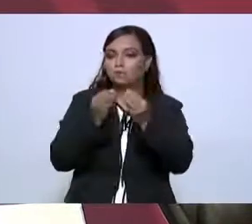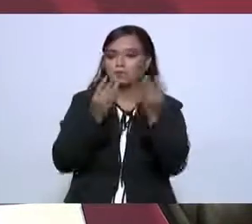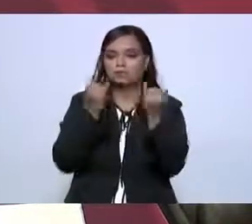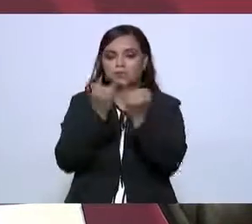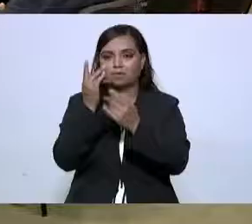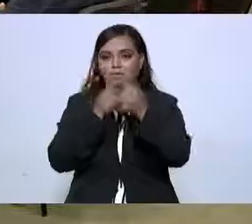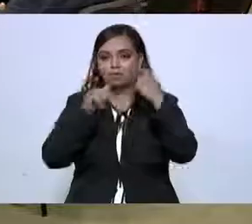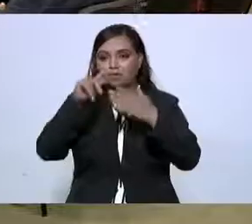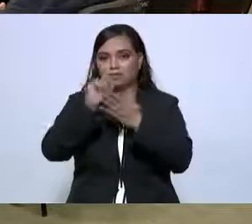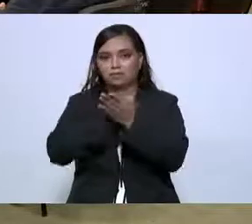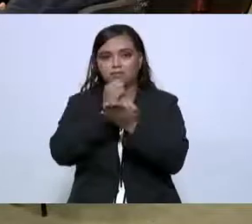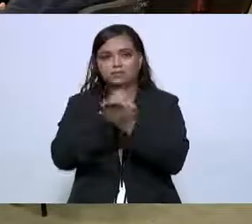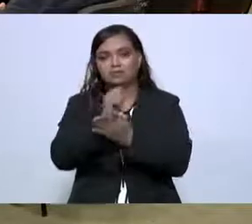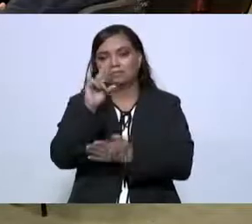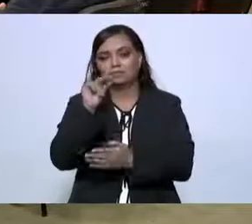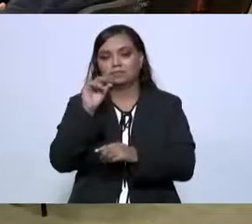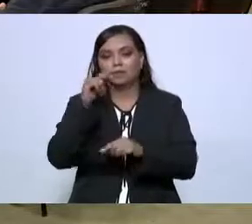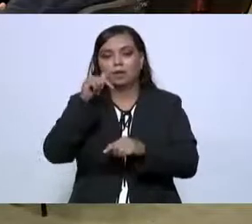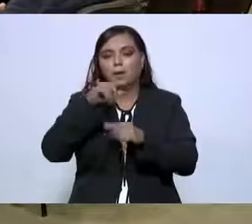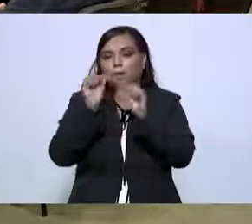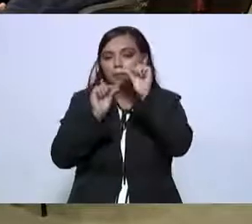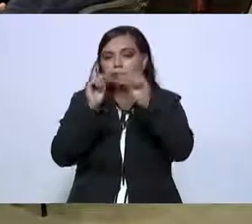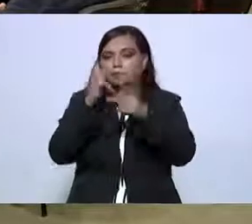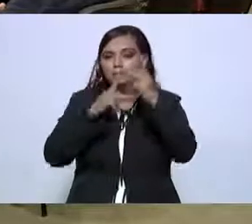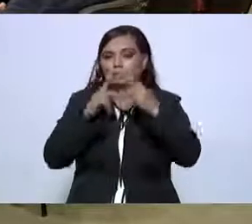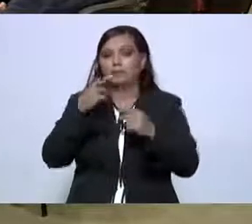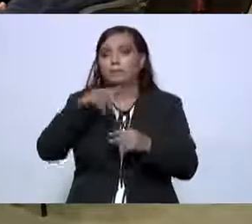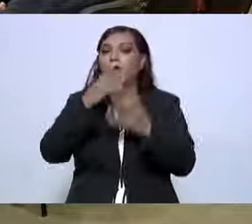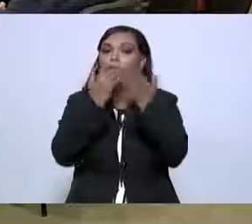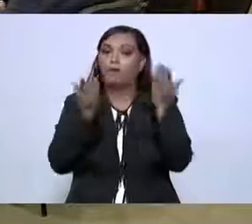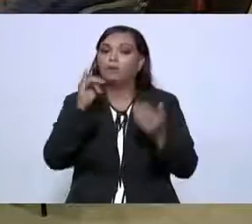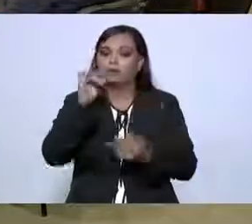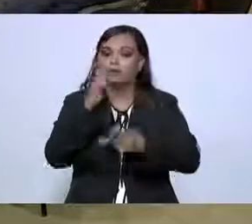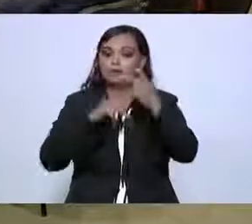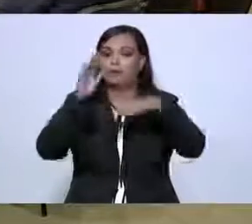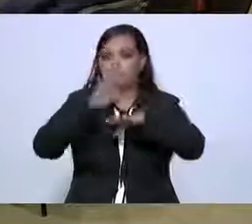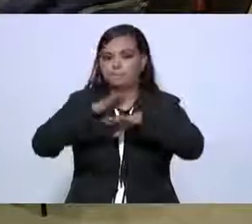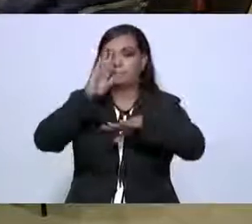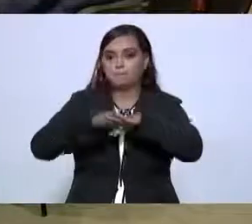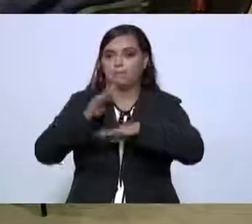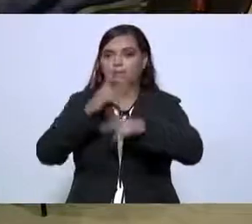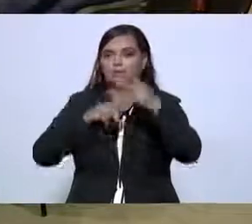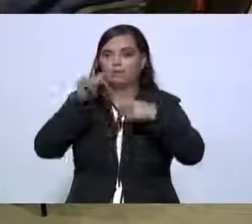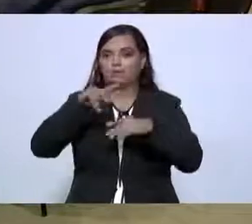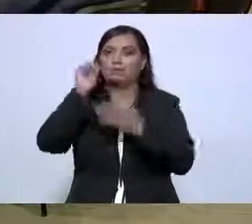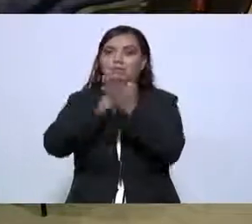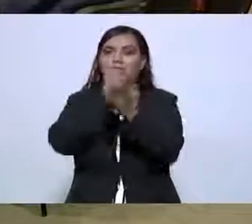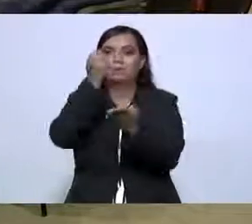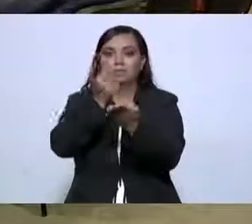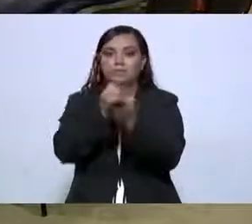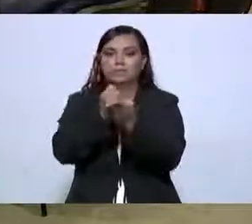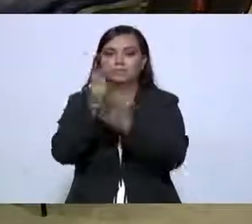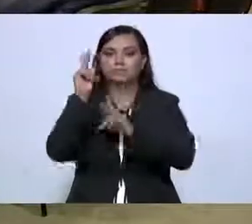a Tamaulipas. Ahora sí voy a estar más seguido en Tamaulipas,